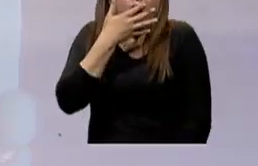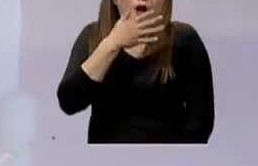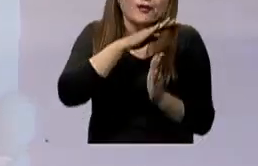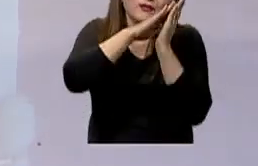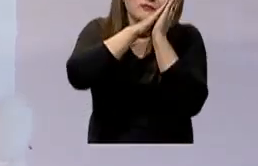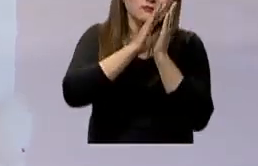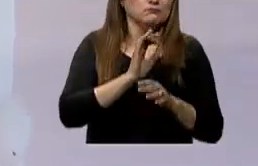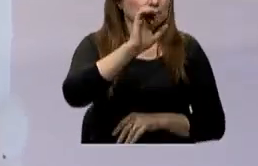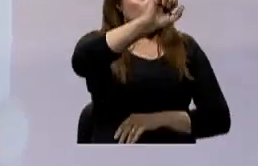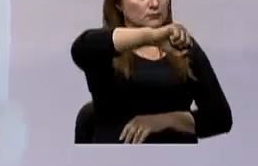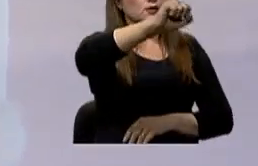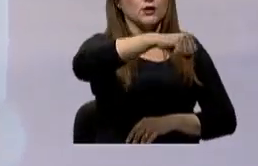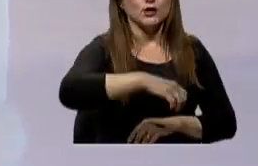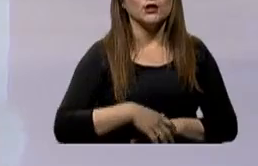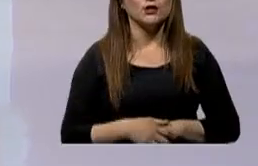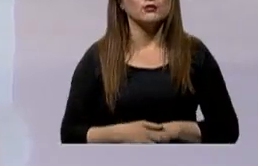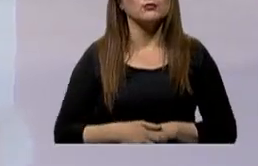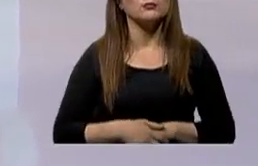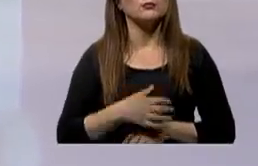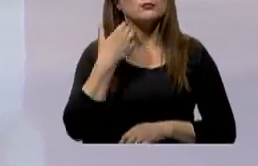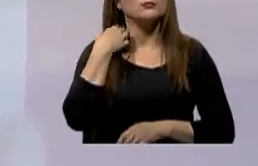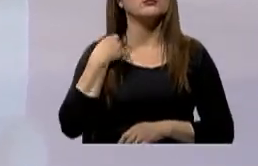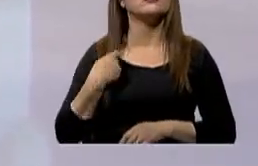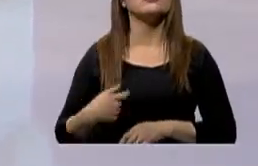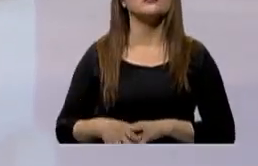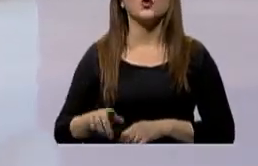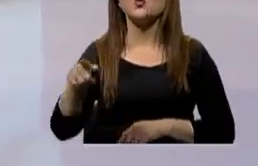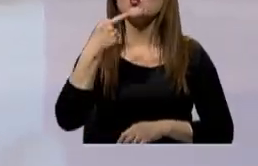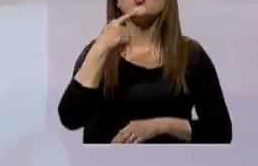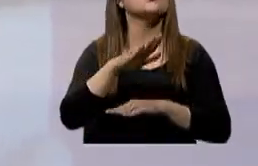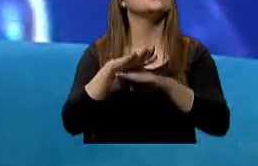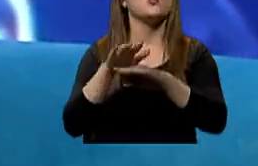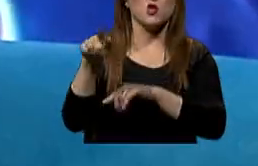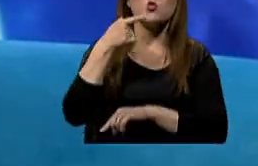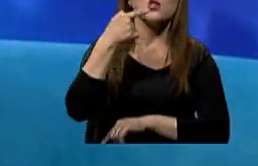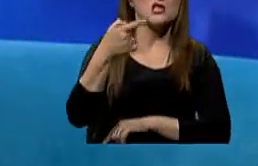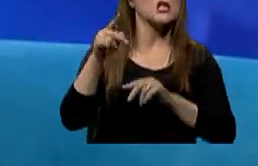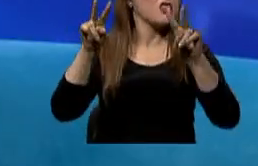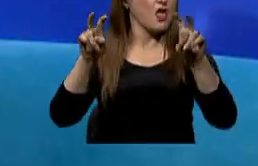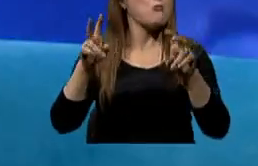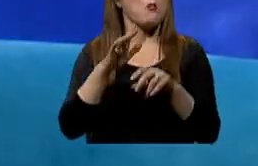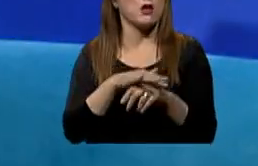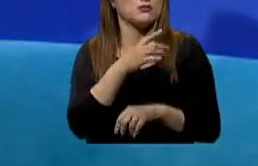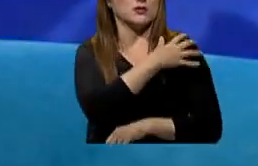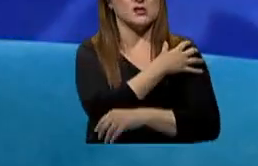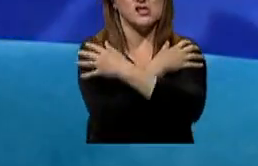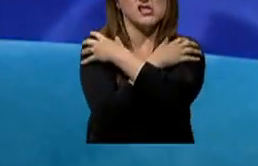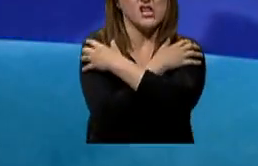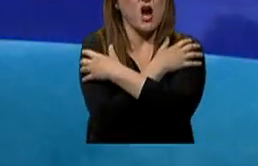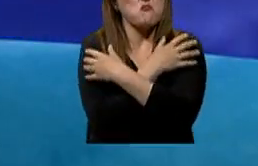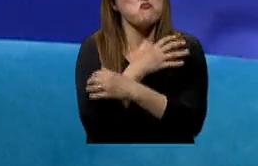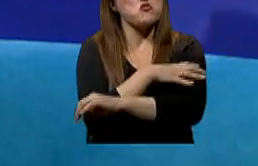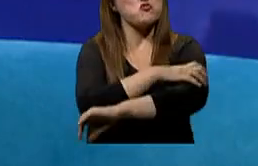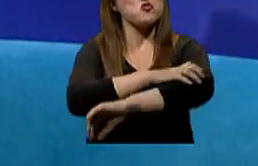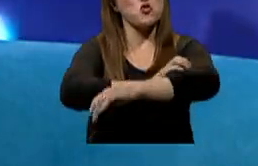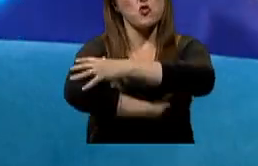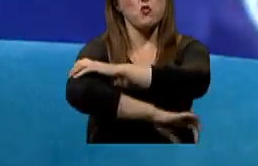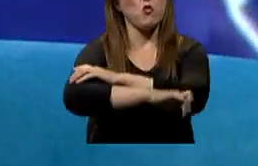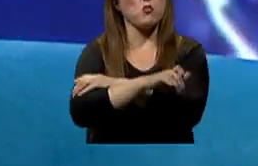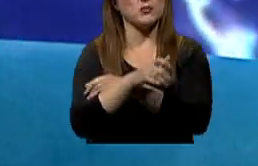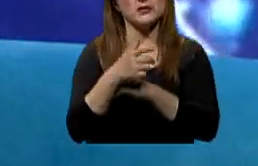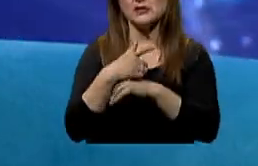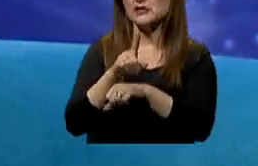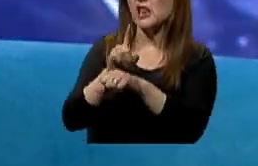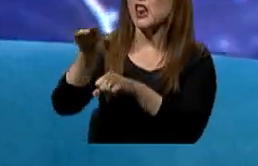relación? Sí me ha pasado y fíjate que en relación a lo que mencionas, me ha pasado con la tenacidad muscular porque obviamente yo he buscado